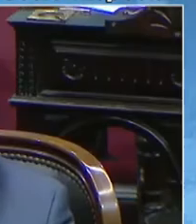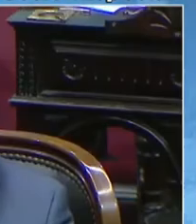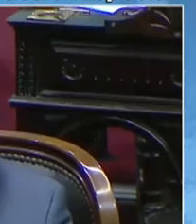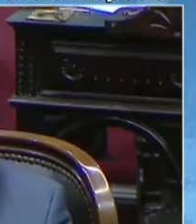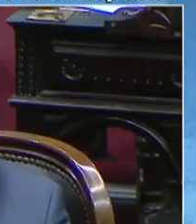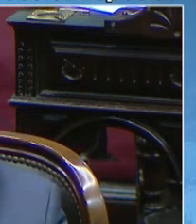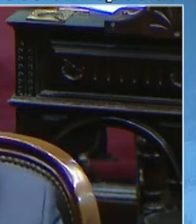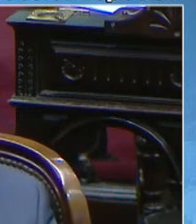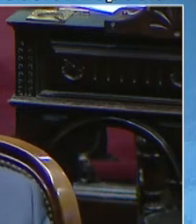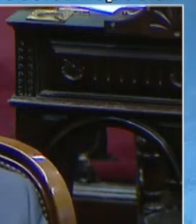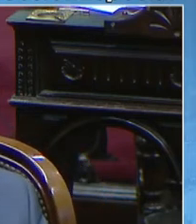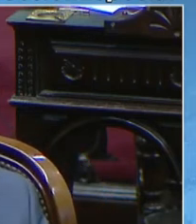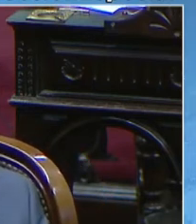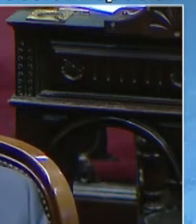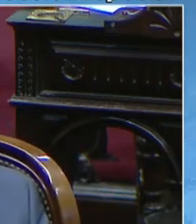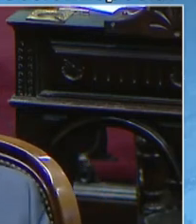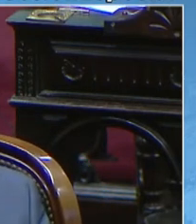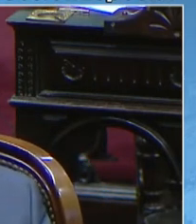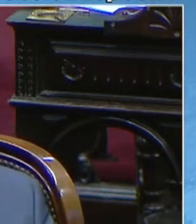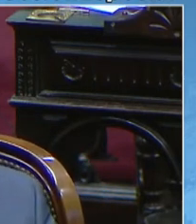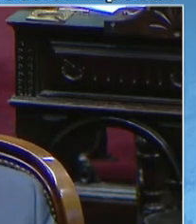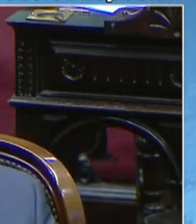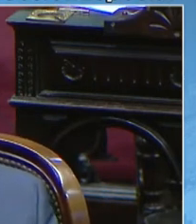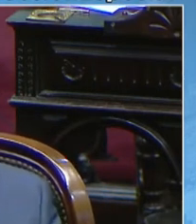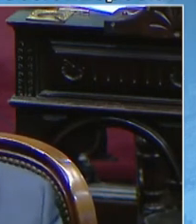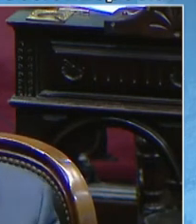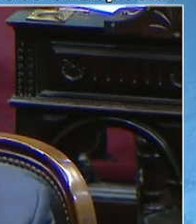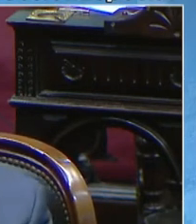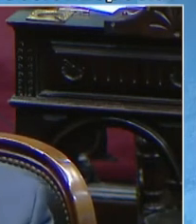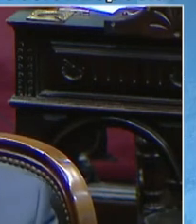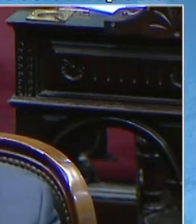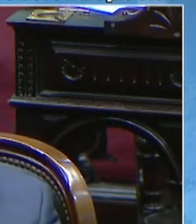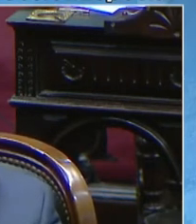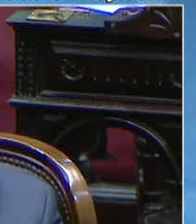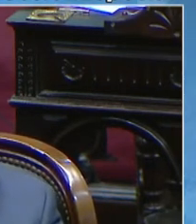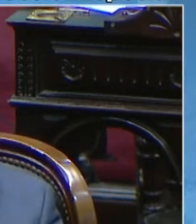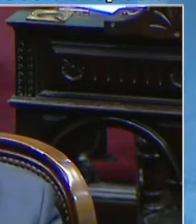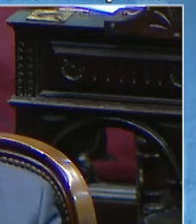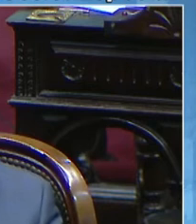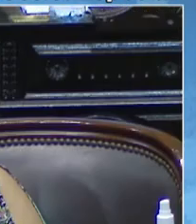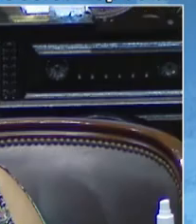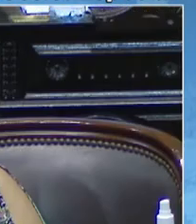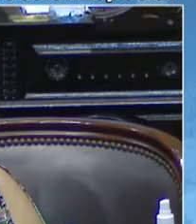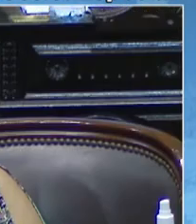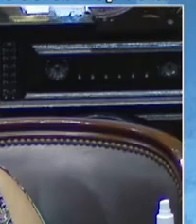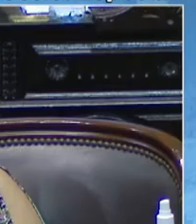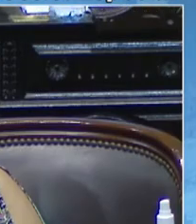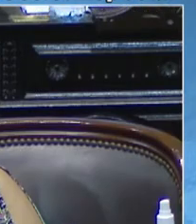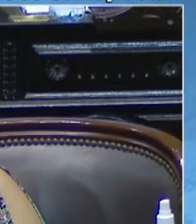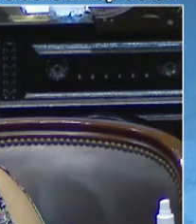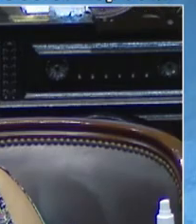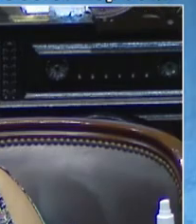diferentes grados de apremio, y es por ello que no creo en la persecución penal de la mujer que en su desesperación